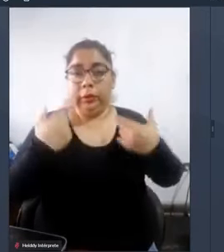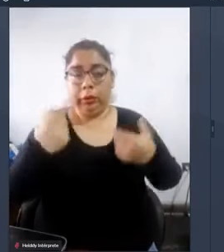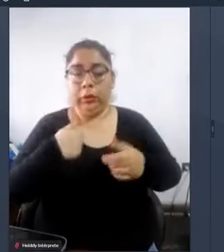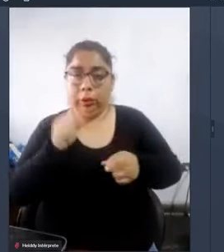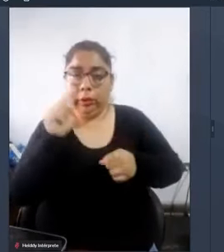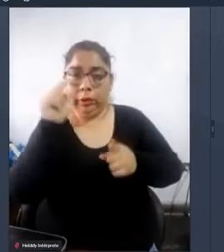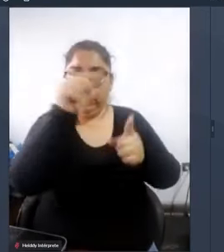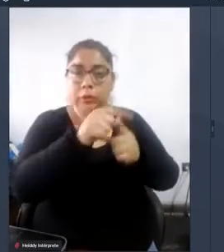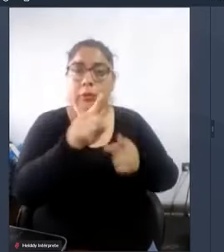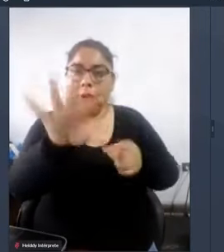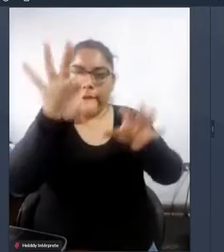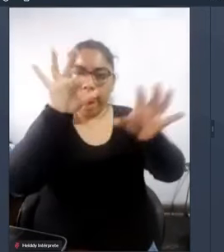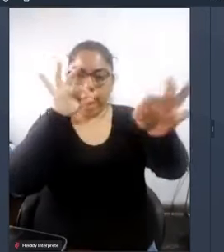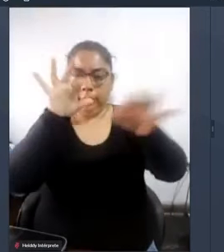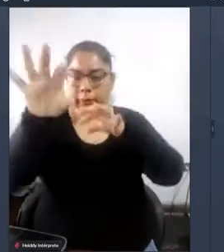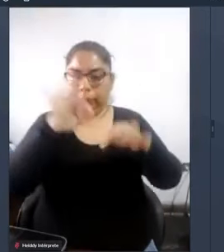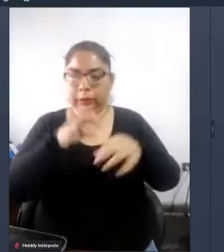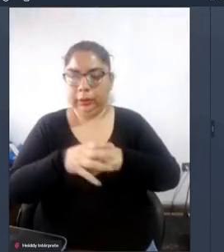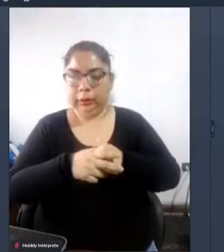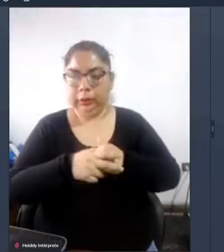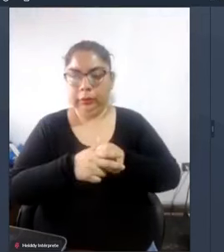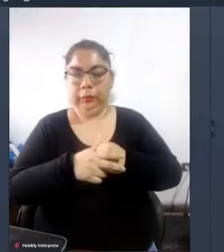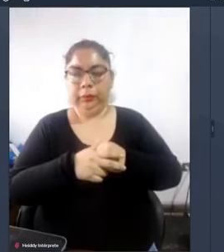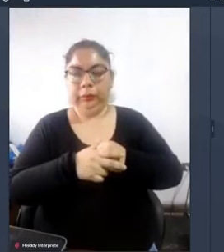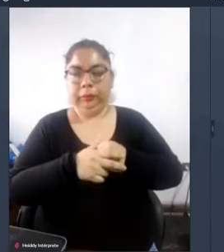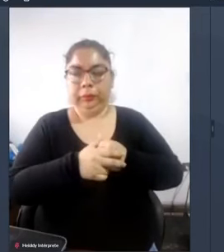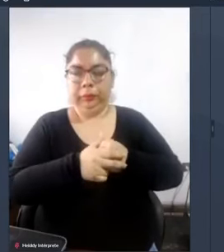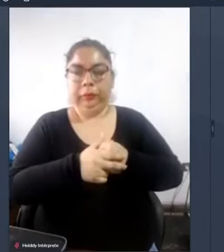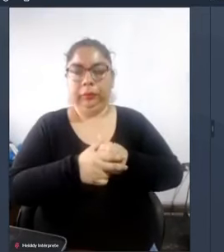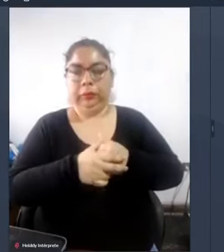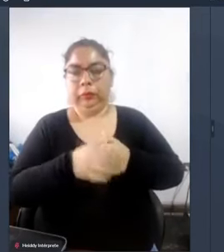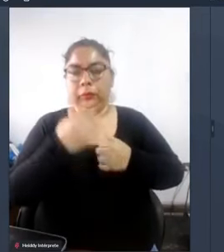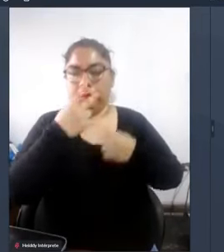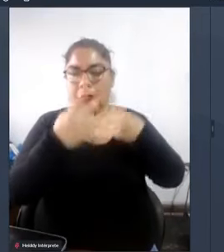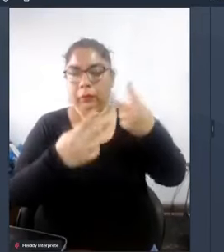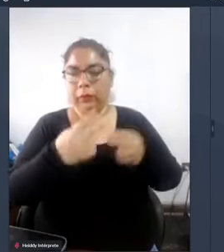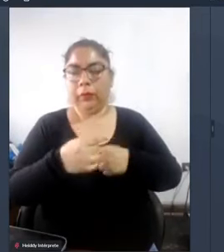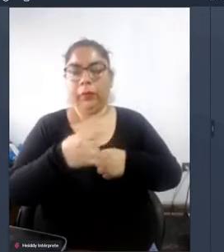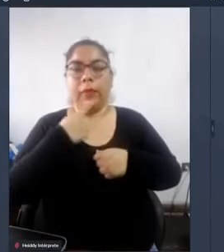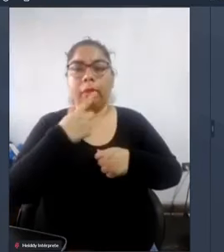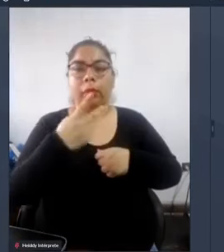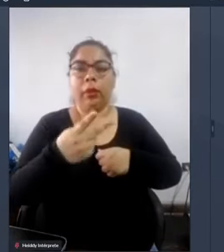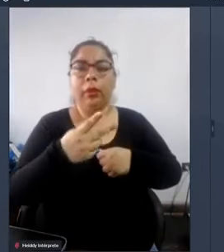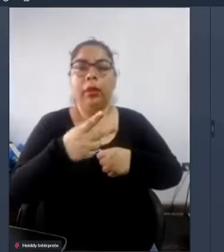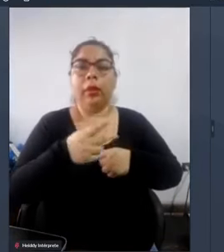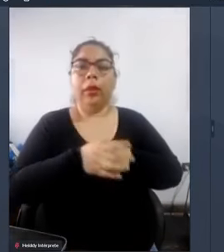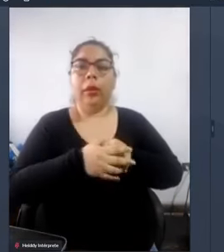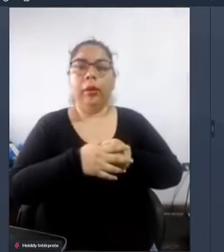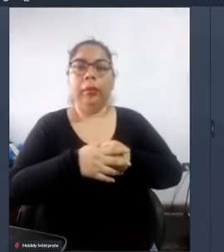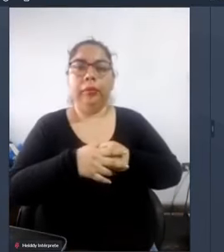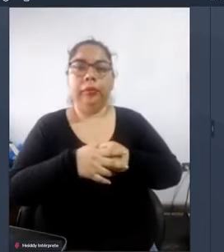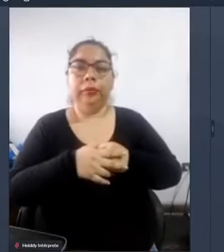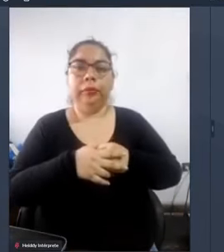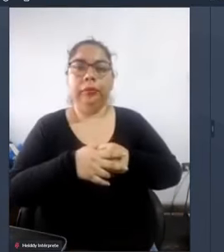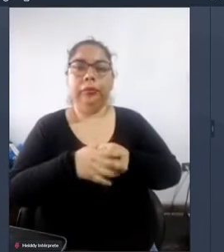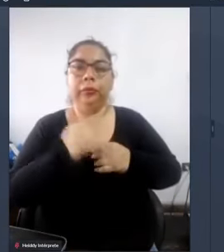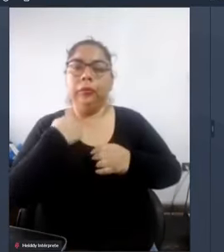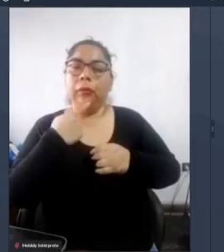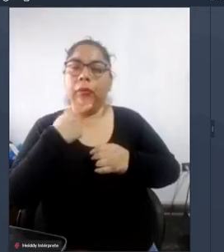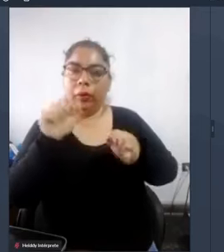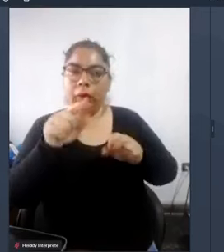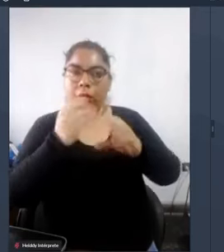recoger a recoger un mensaje que nos dejó Marivero del Mastro cuando comentó que exactamente el